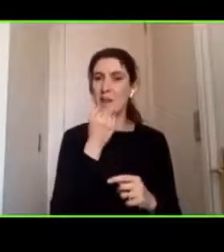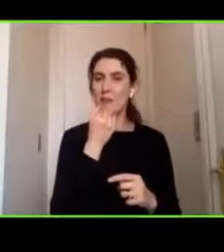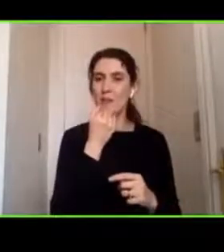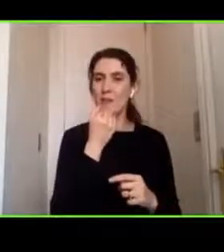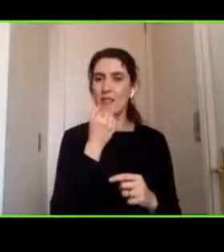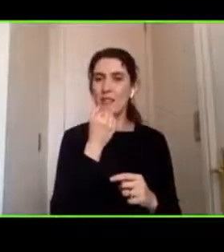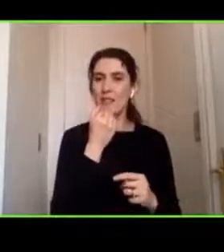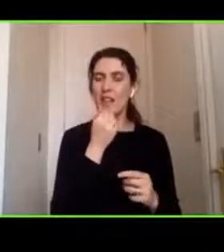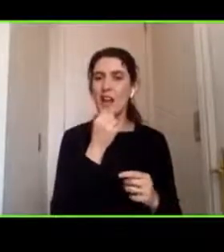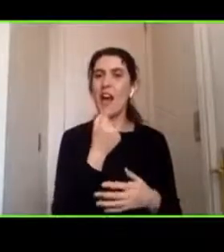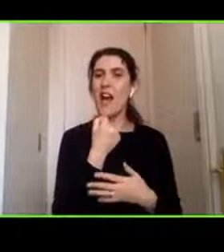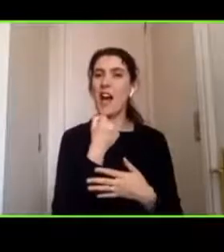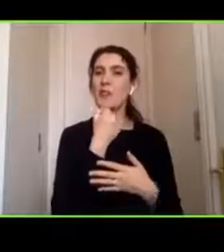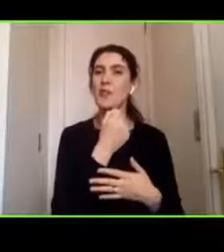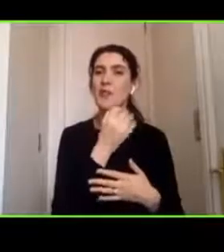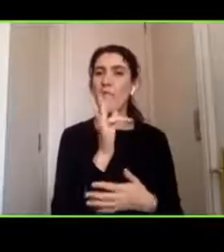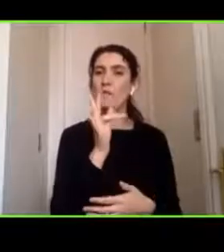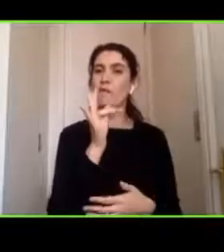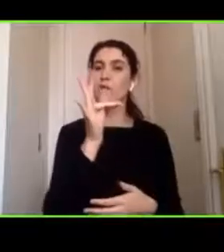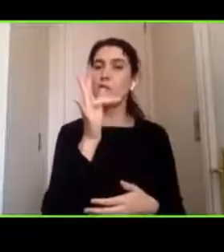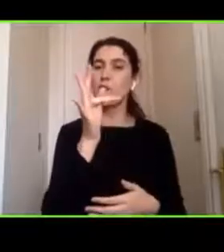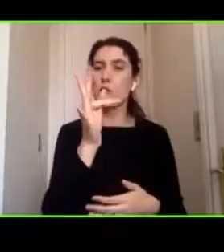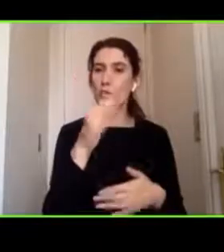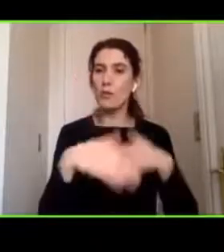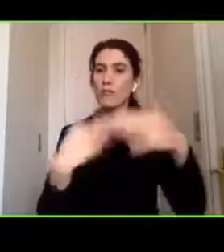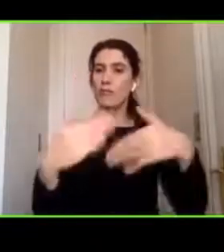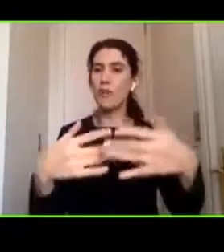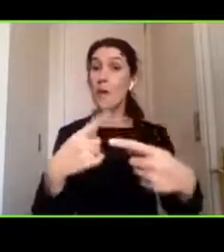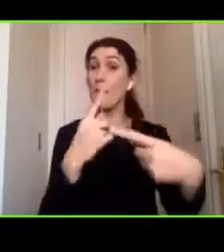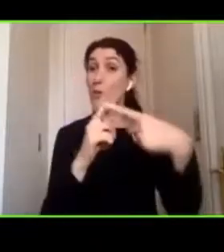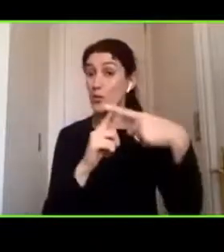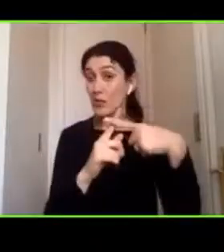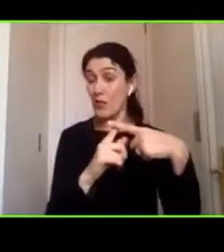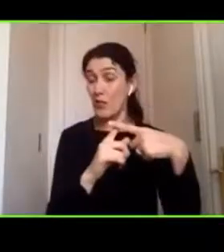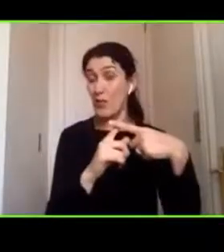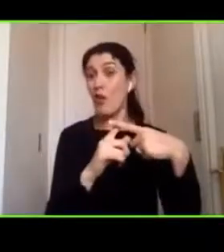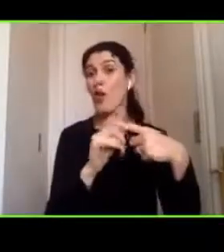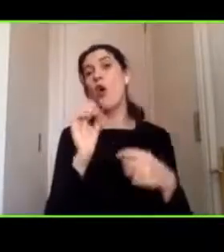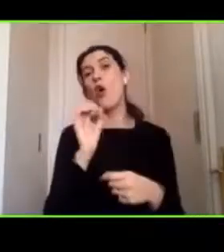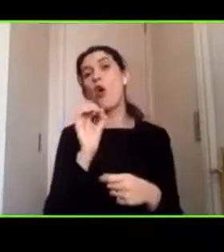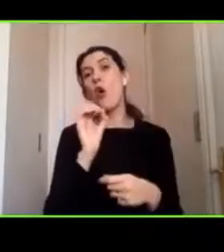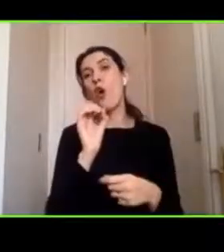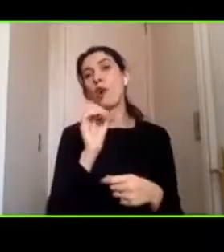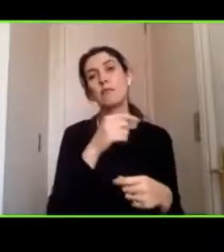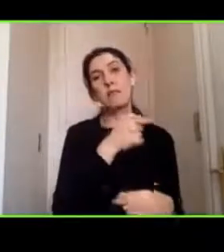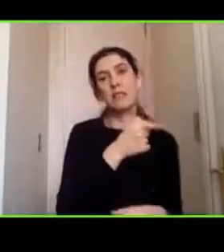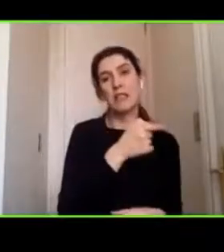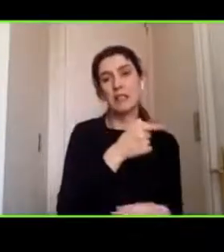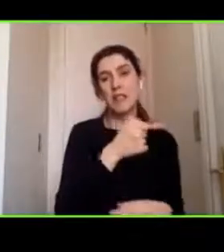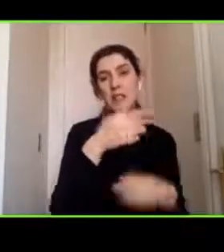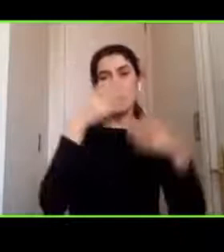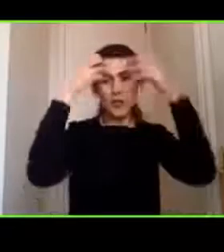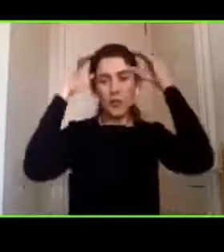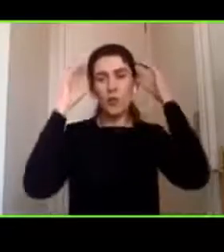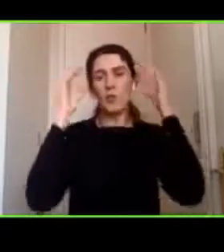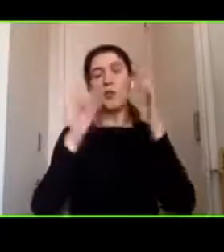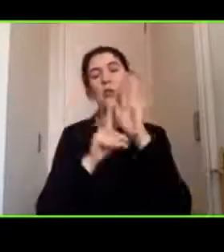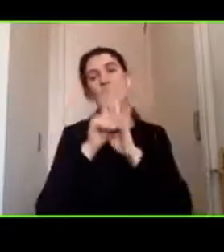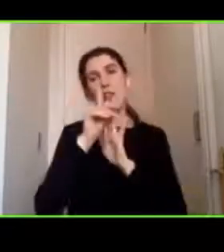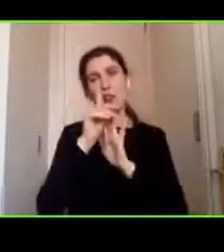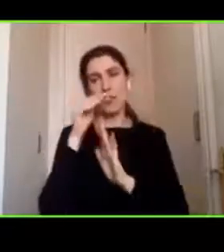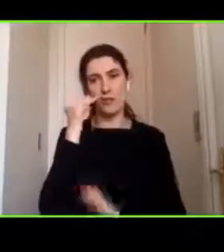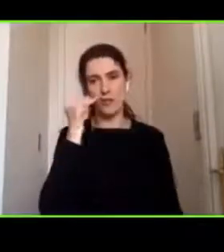outcome o la evolución del neurodesarrollo del niño por lo tanto no